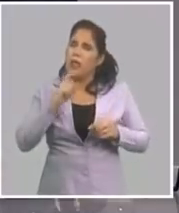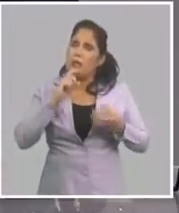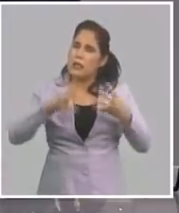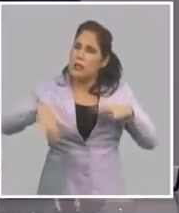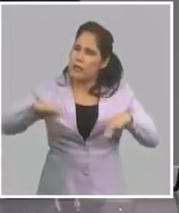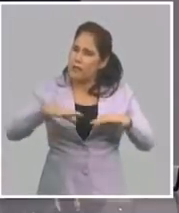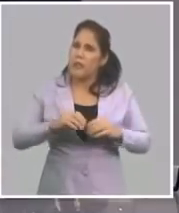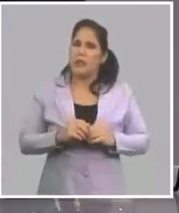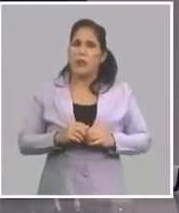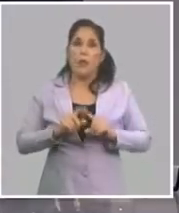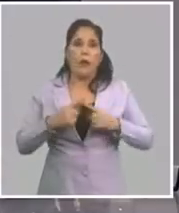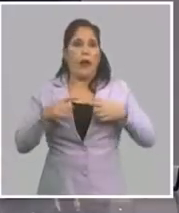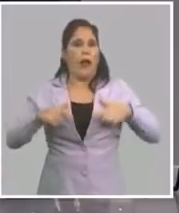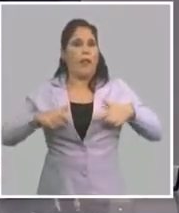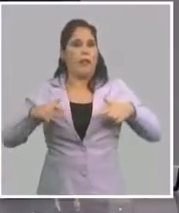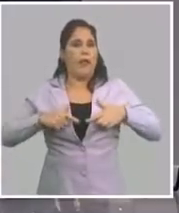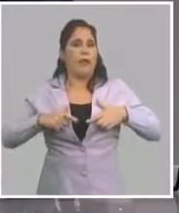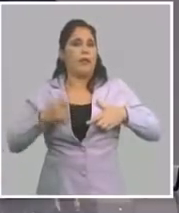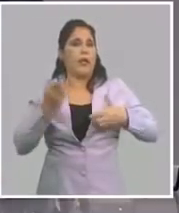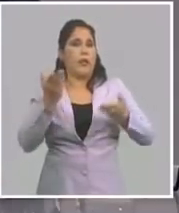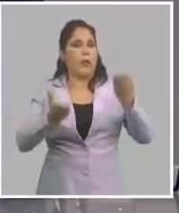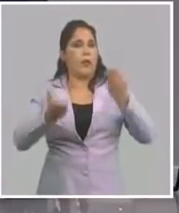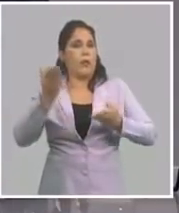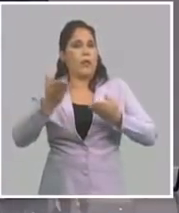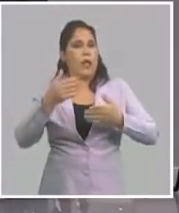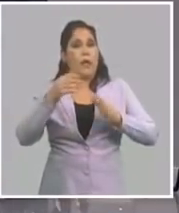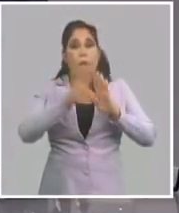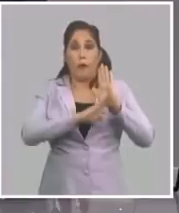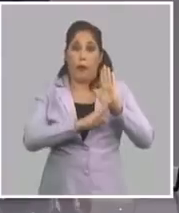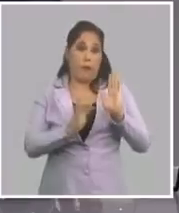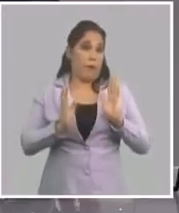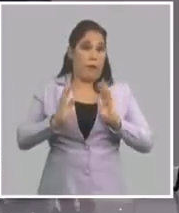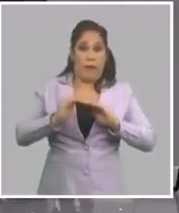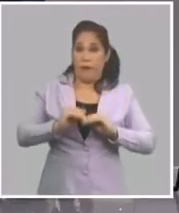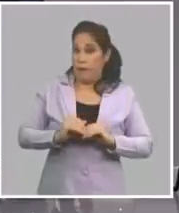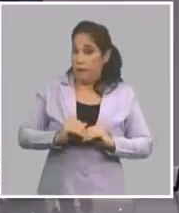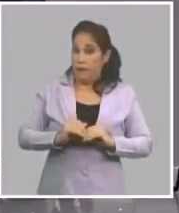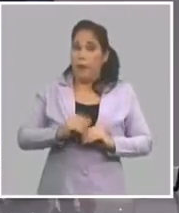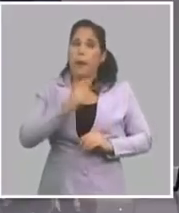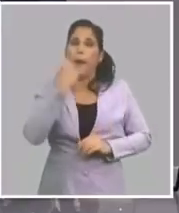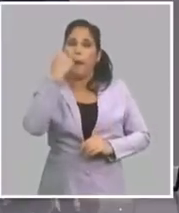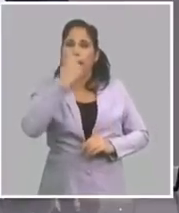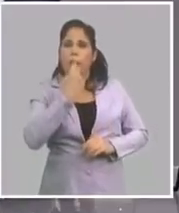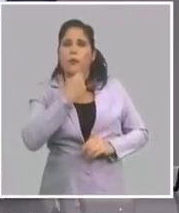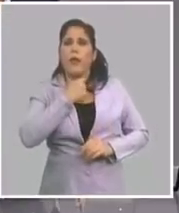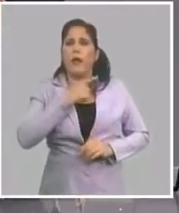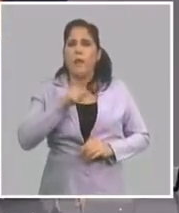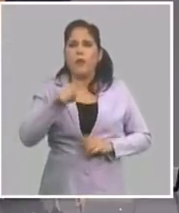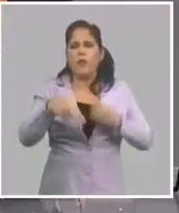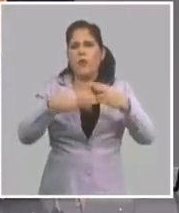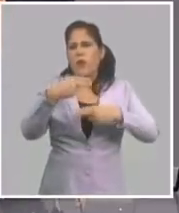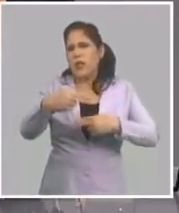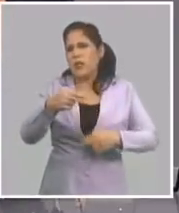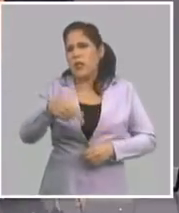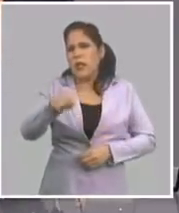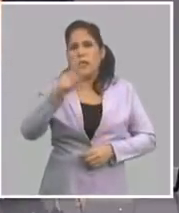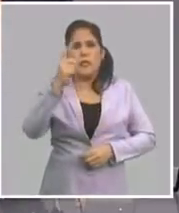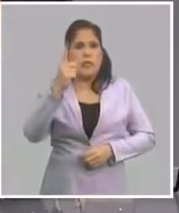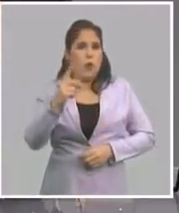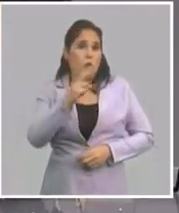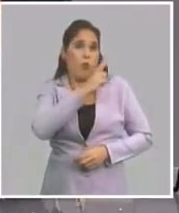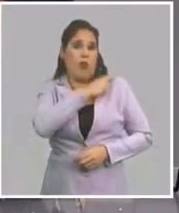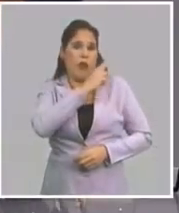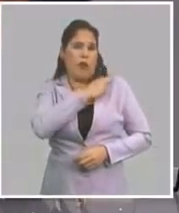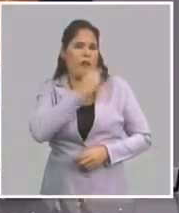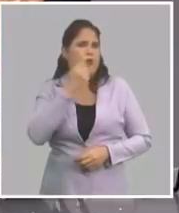un candidato donde hay una convención donde apenas hubo programa, donde cuando le preguntan qué va a hacer usted en su segundo